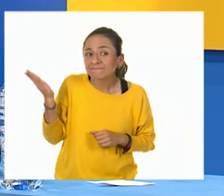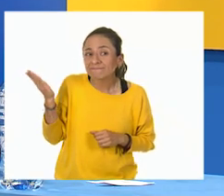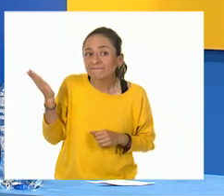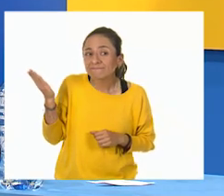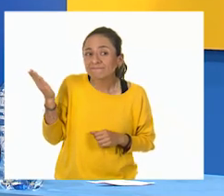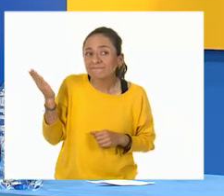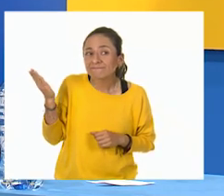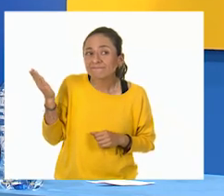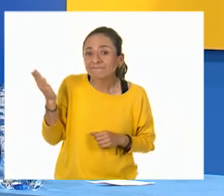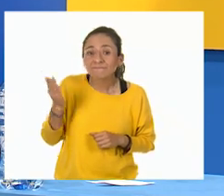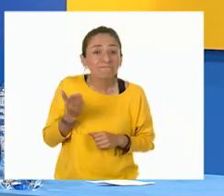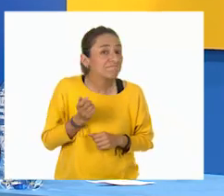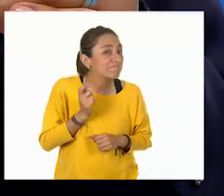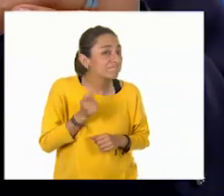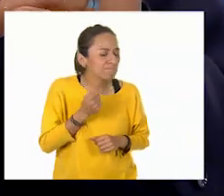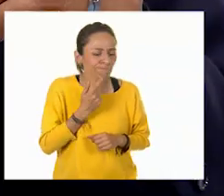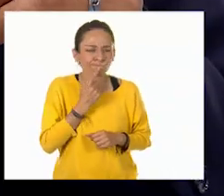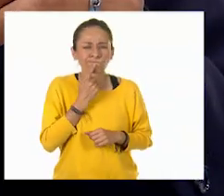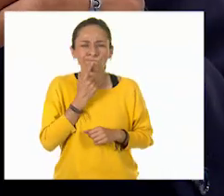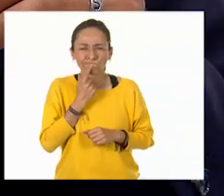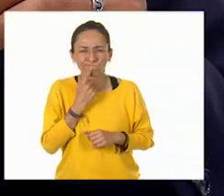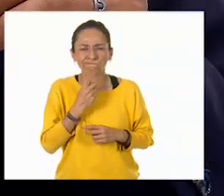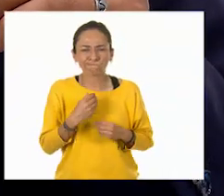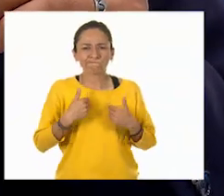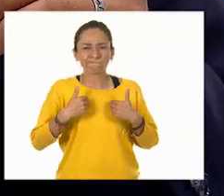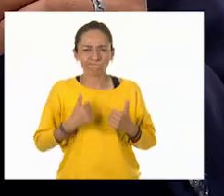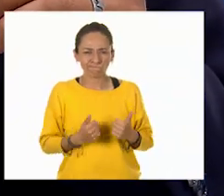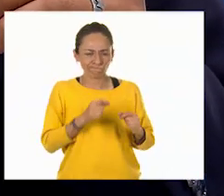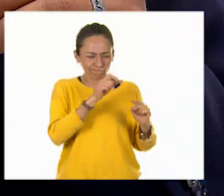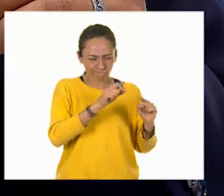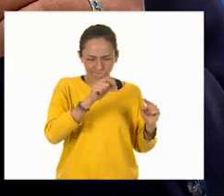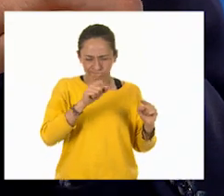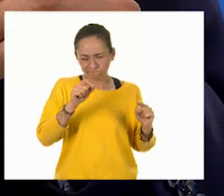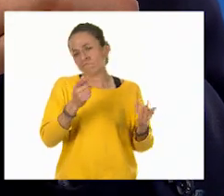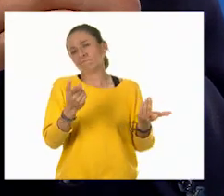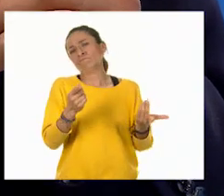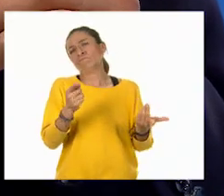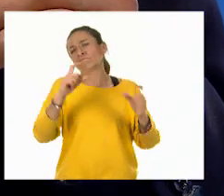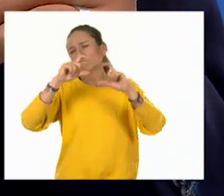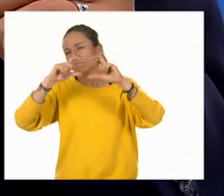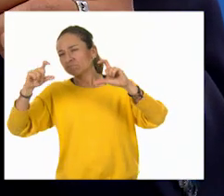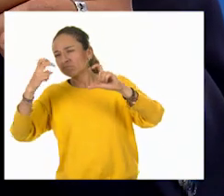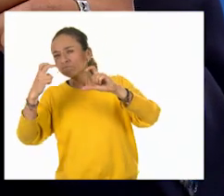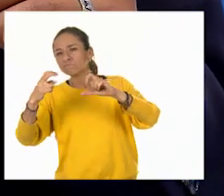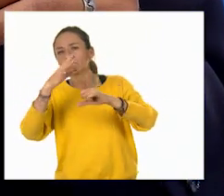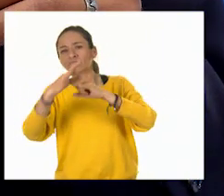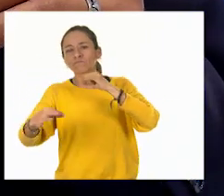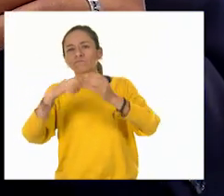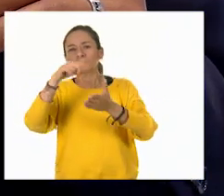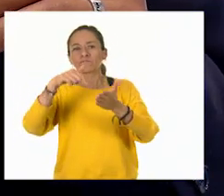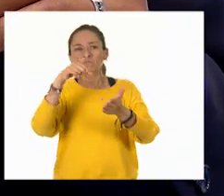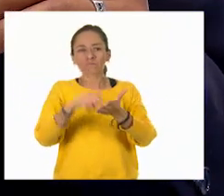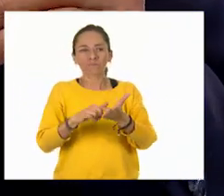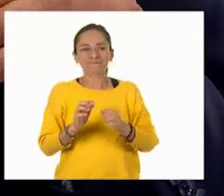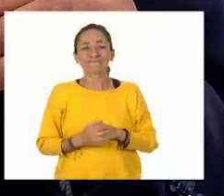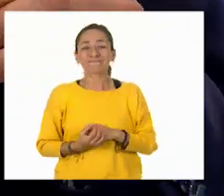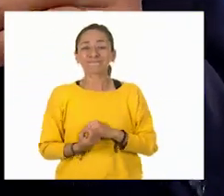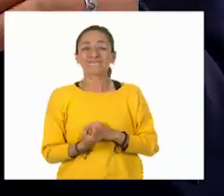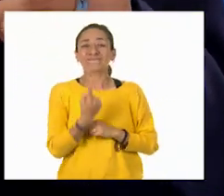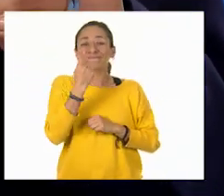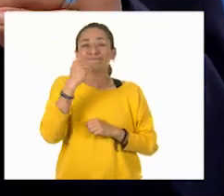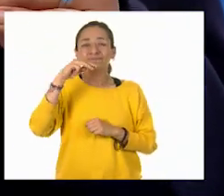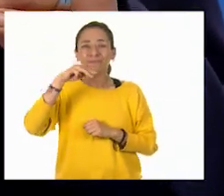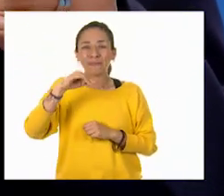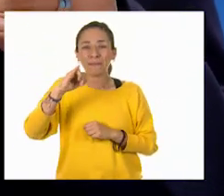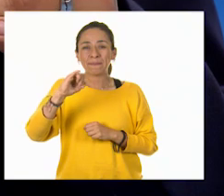¿Dice? Bueno, por lo tanto, esta va en el último espacio. Y este dice una milésima de